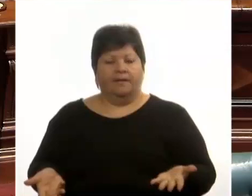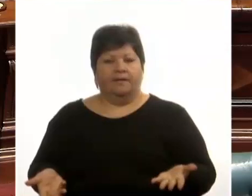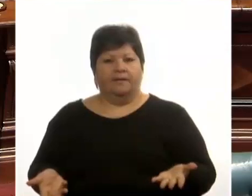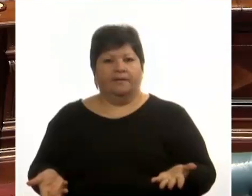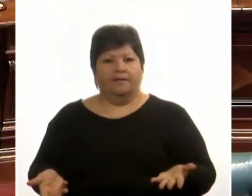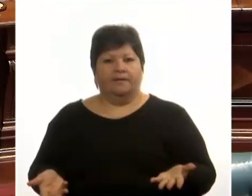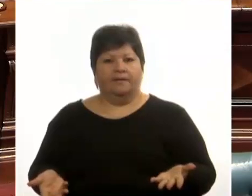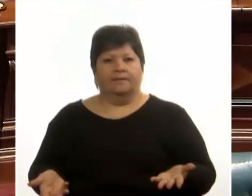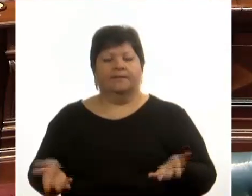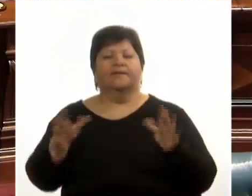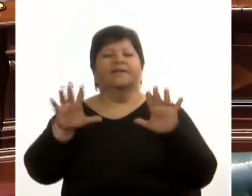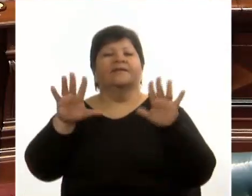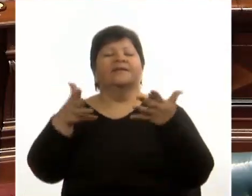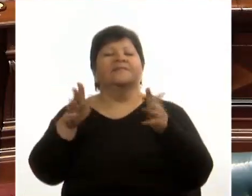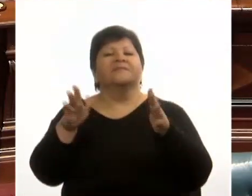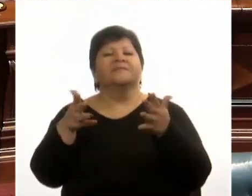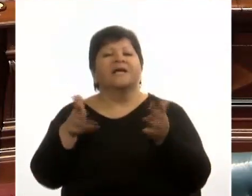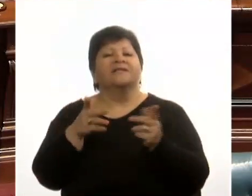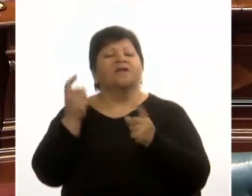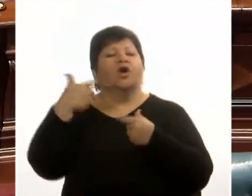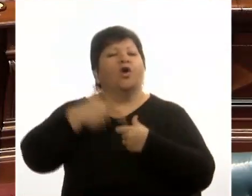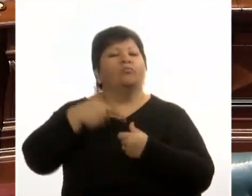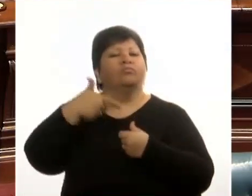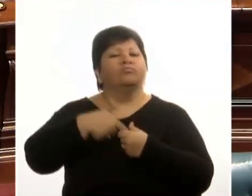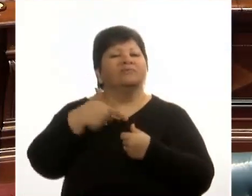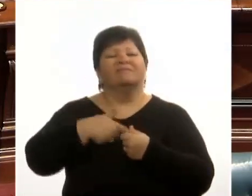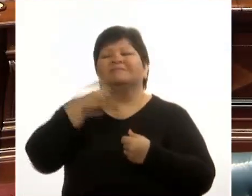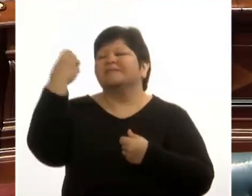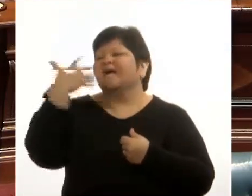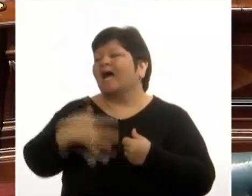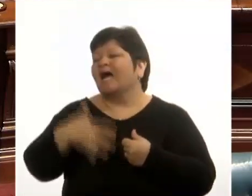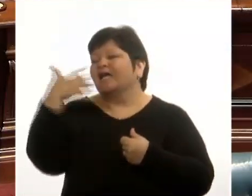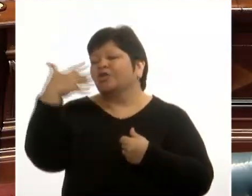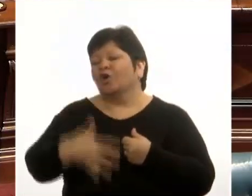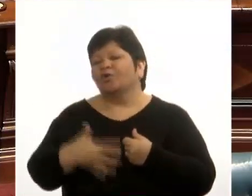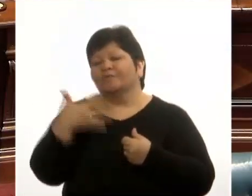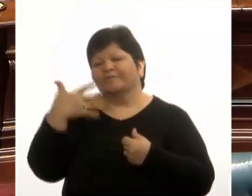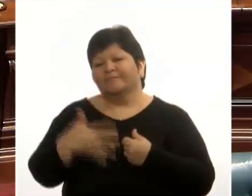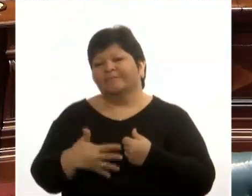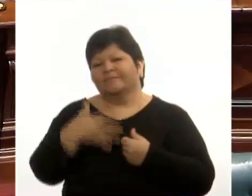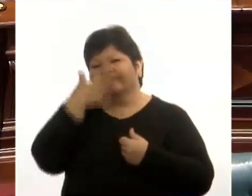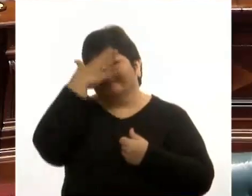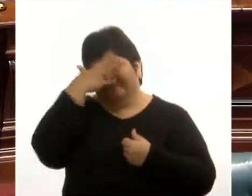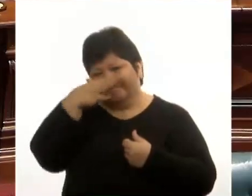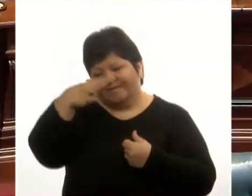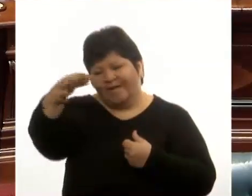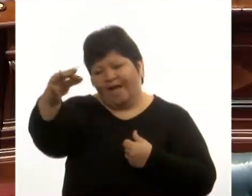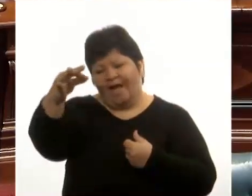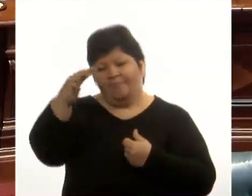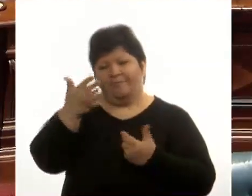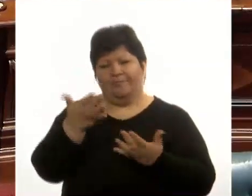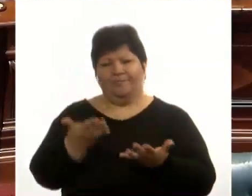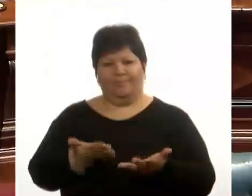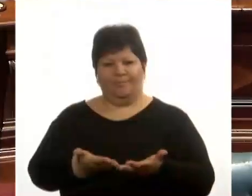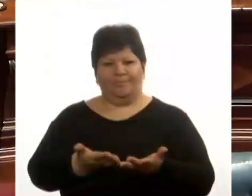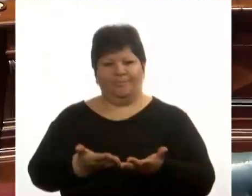¿Qué es que pasa con el combustible caro que afecta a las chacras? Y si